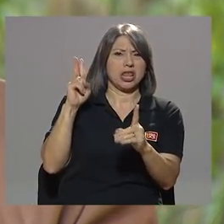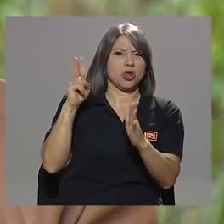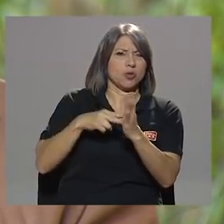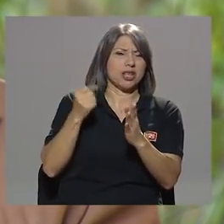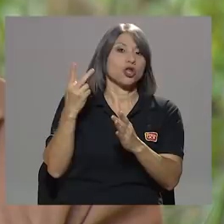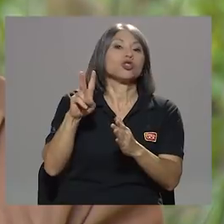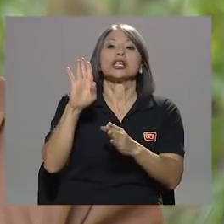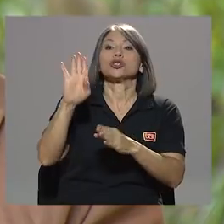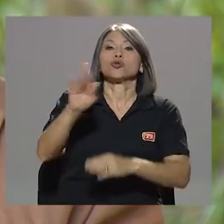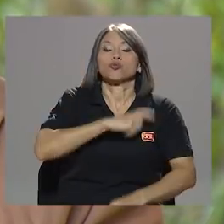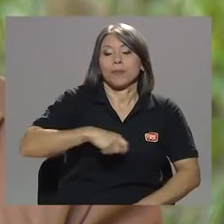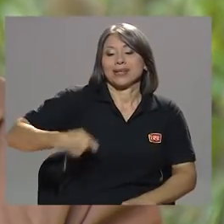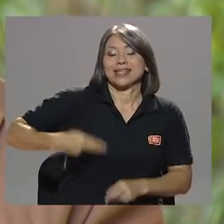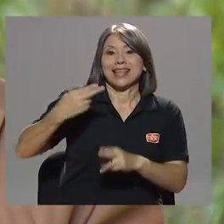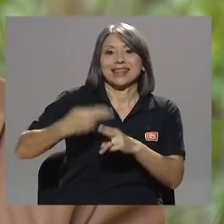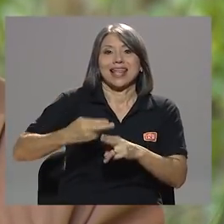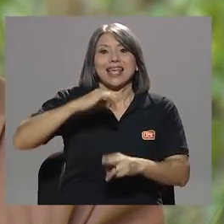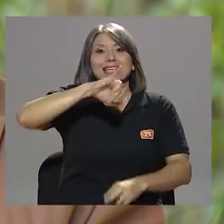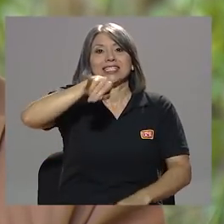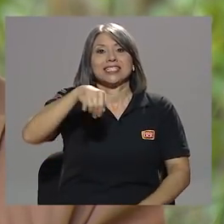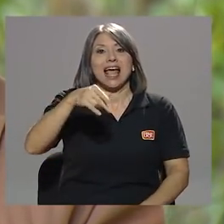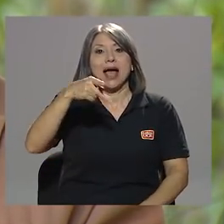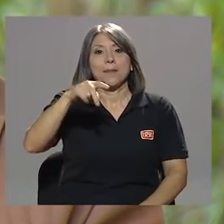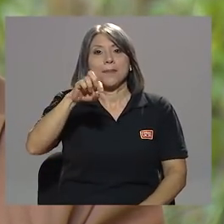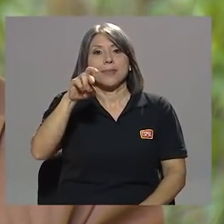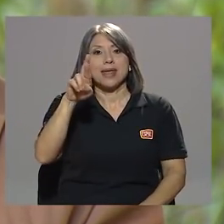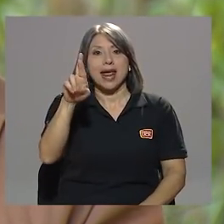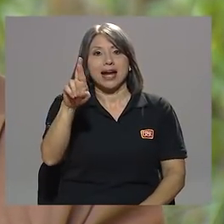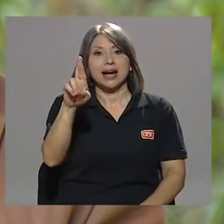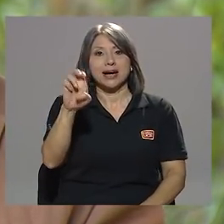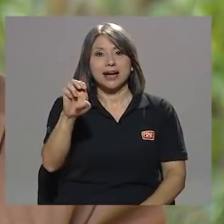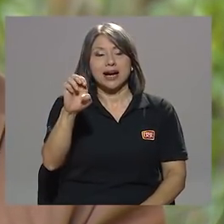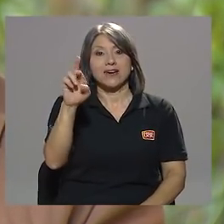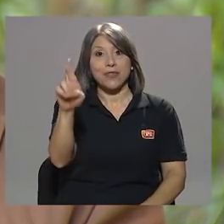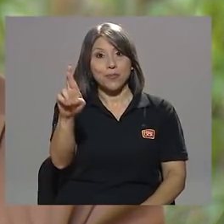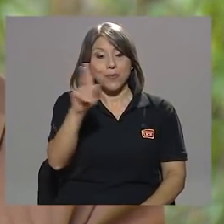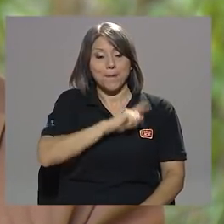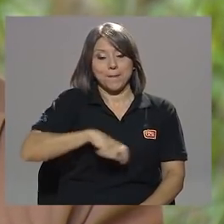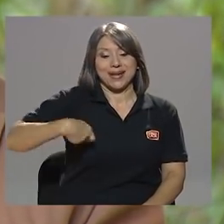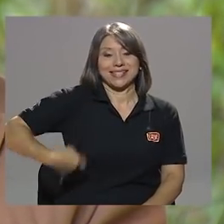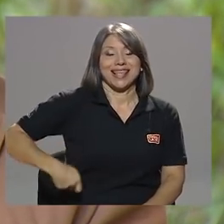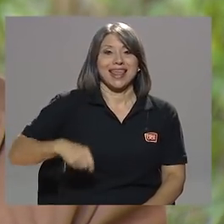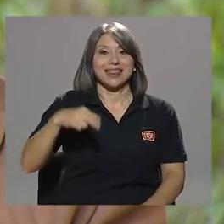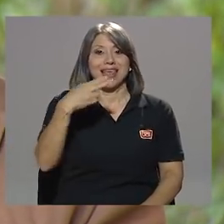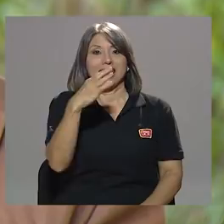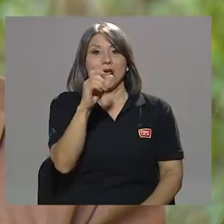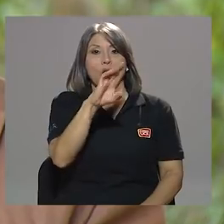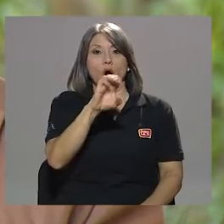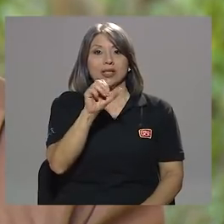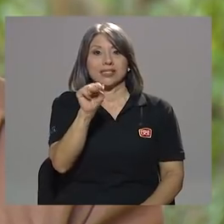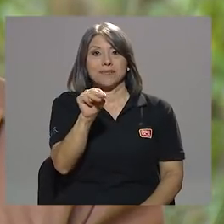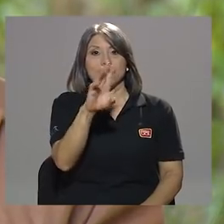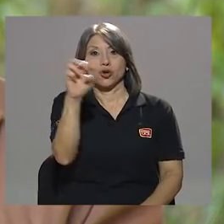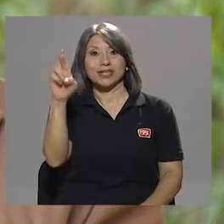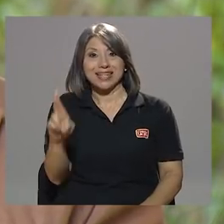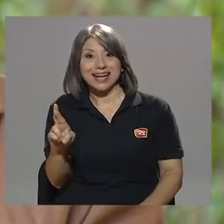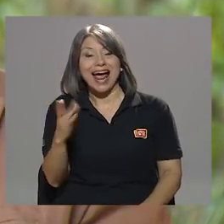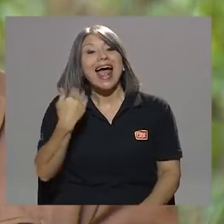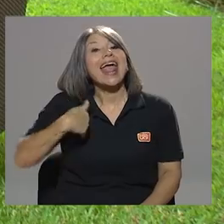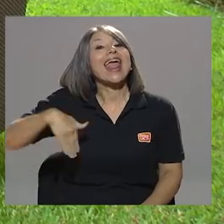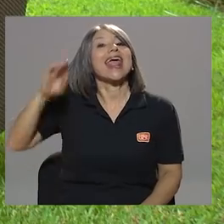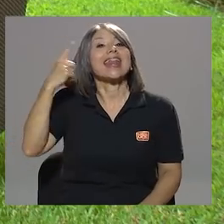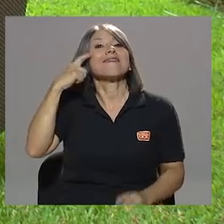presidente Jean-Pierre Ratón, presidente Holcim de Holcim, Costa Rica, era el fiscal del Banco BST.